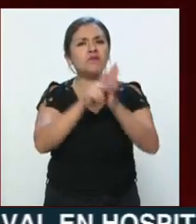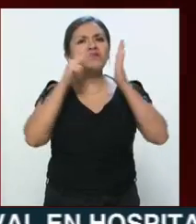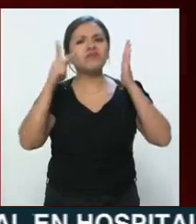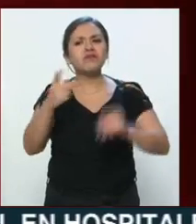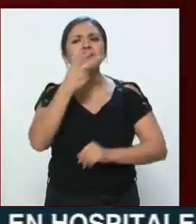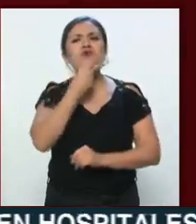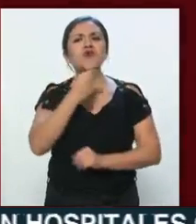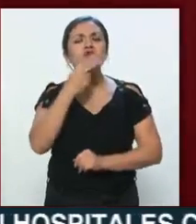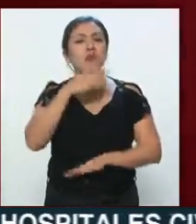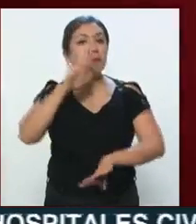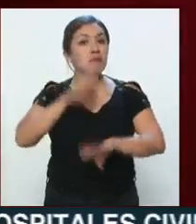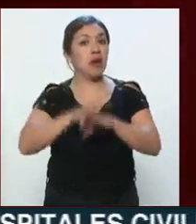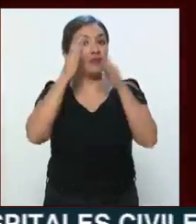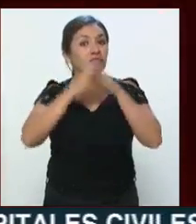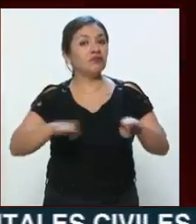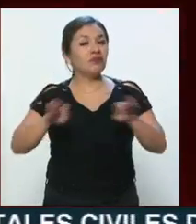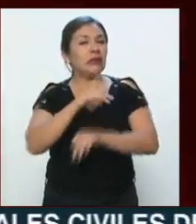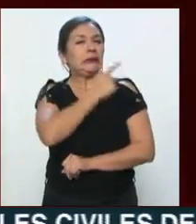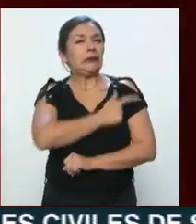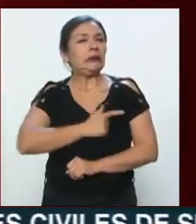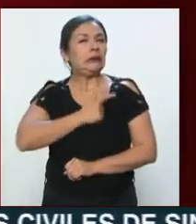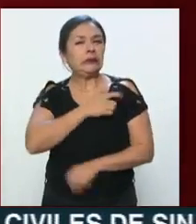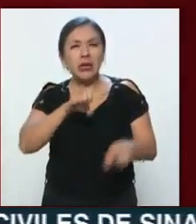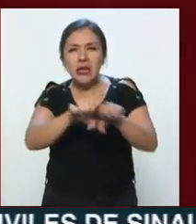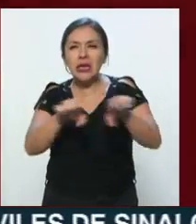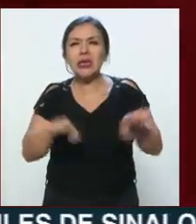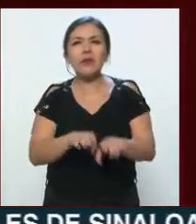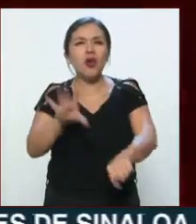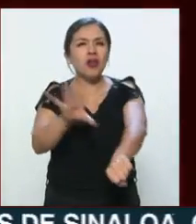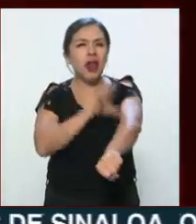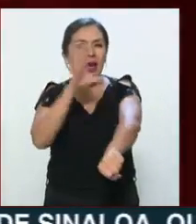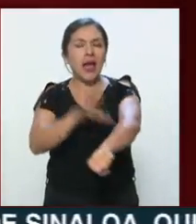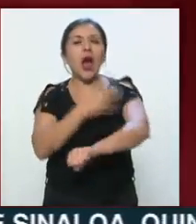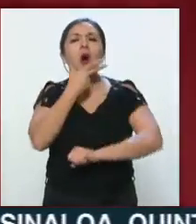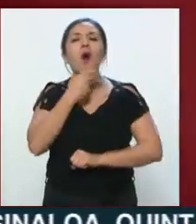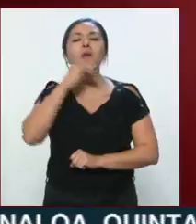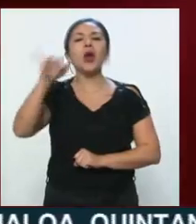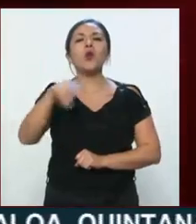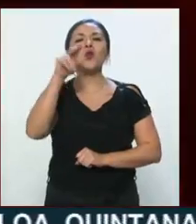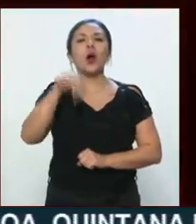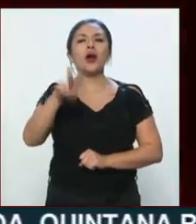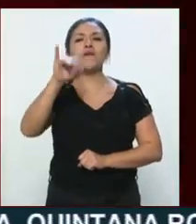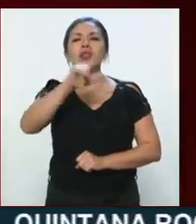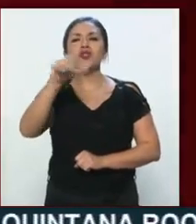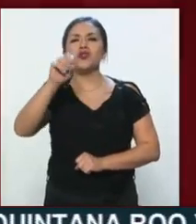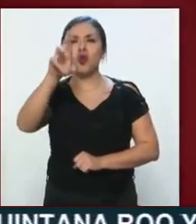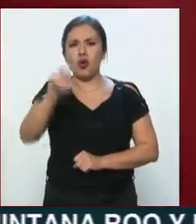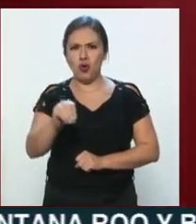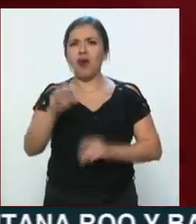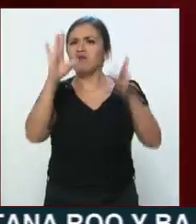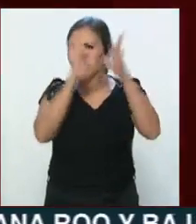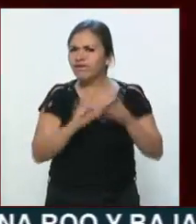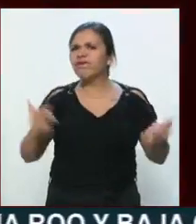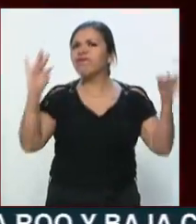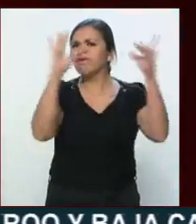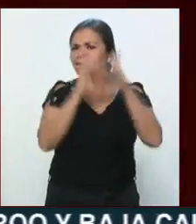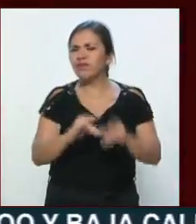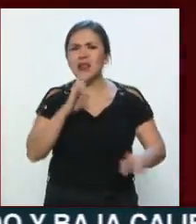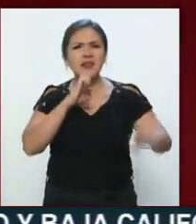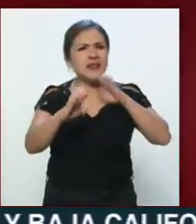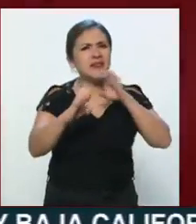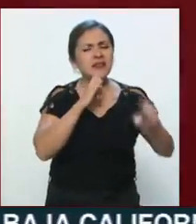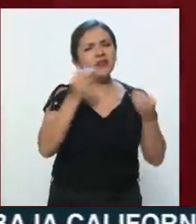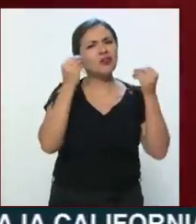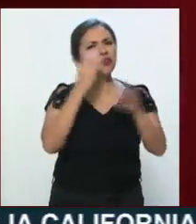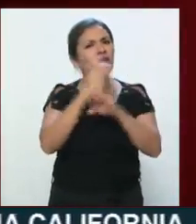escritor, pero sobre todo aficionado a los rayos del Necaxa, Juan Di Lloro. En entrevista toca varios temas y en uno de